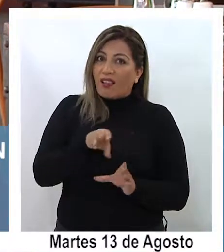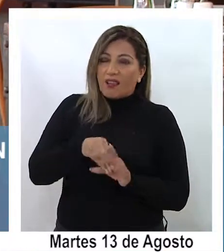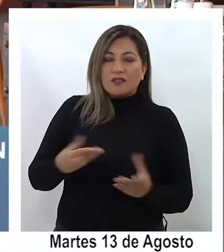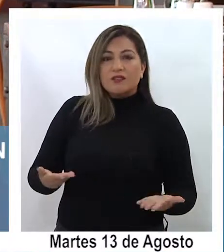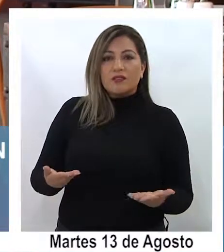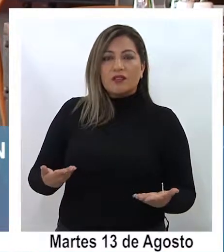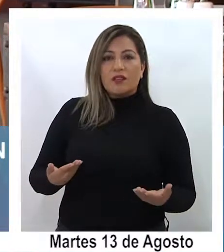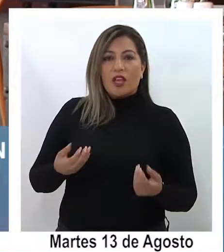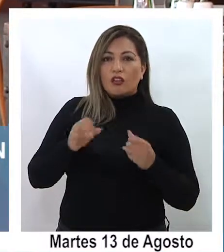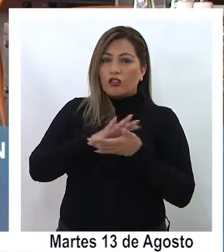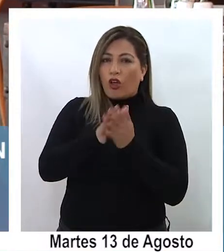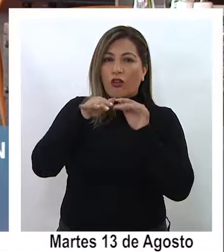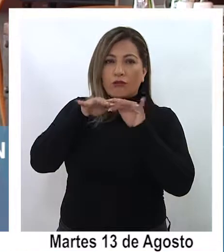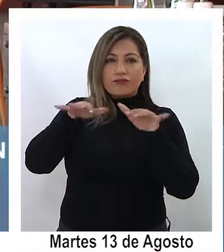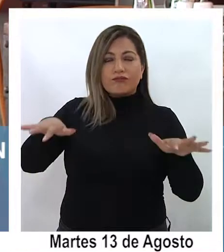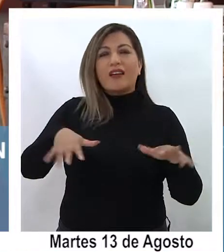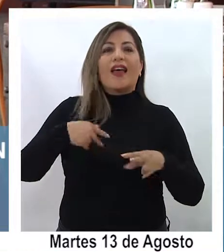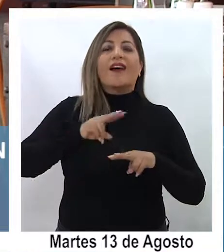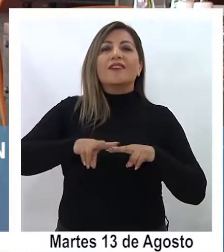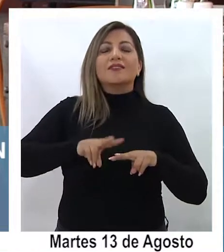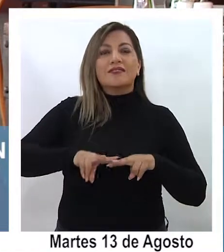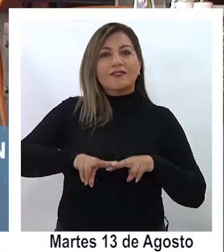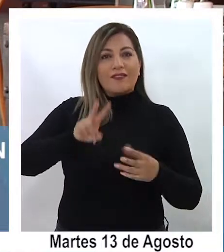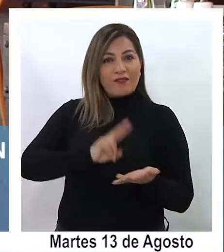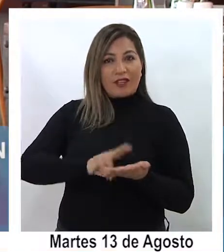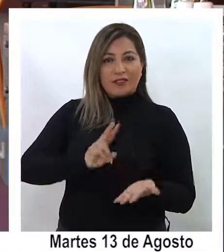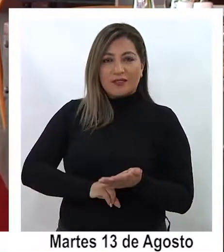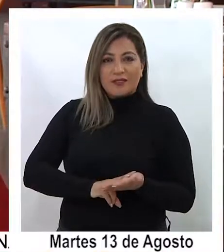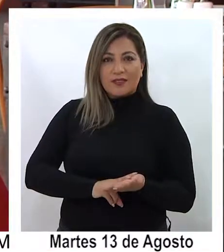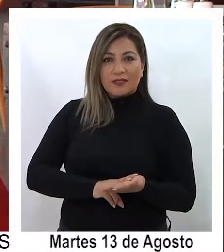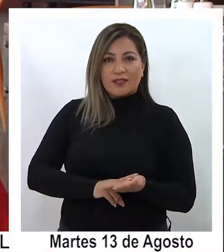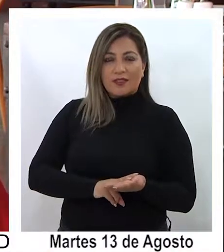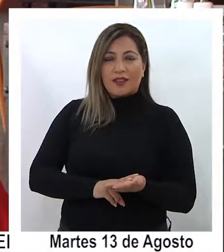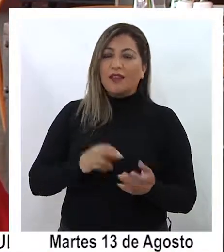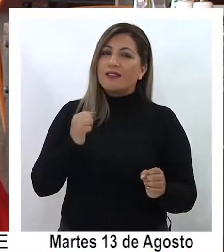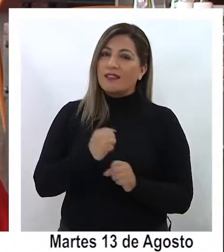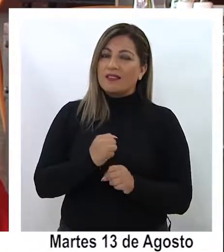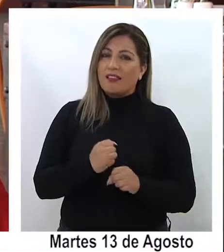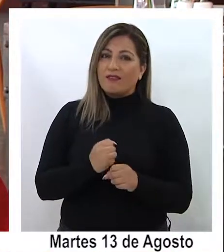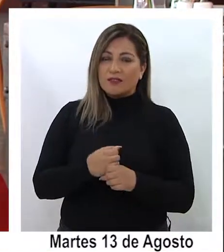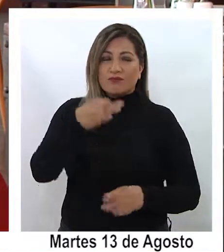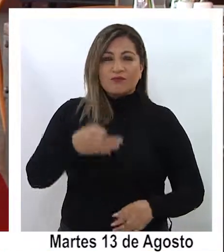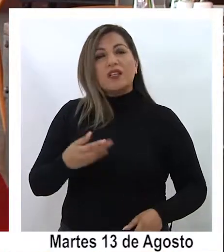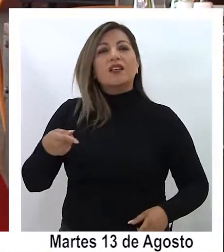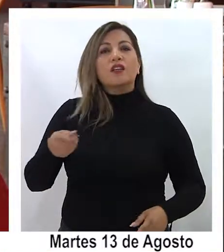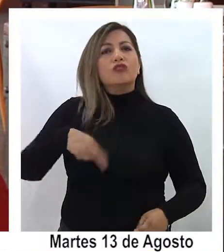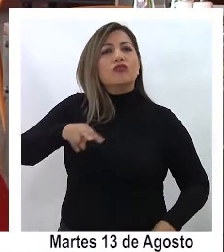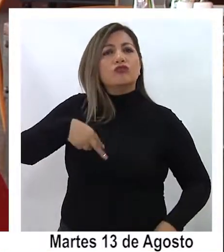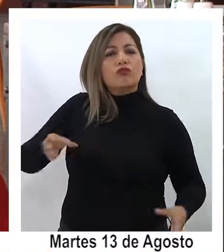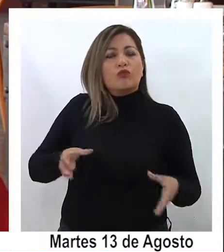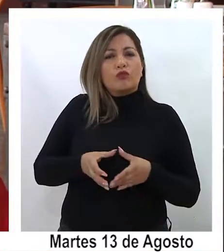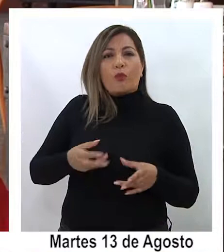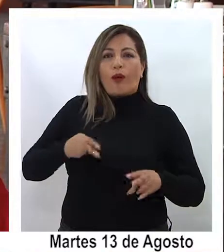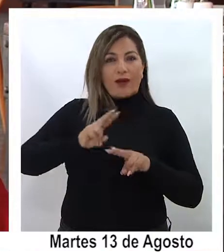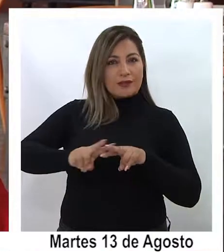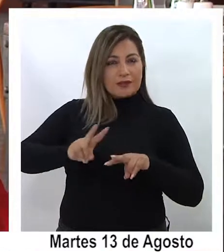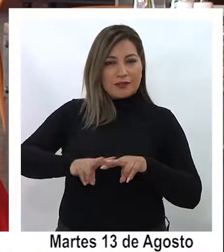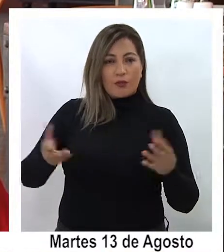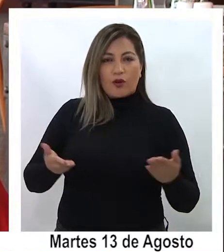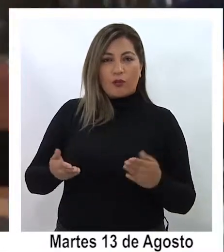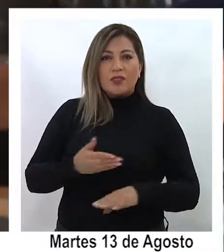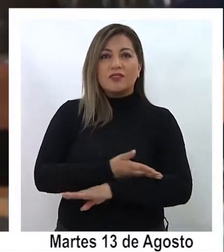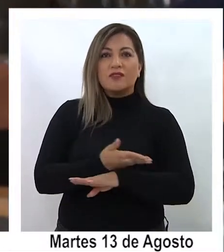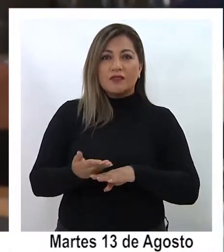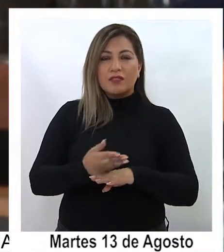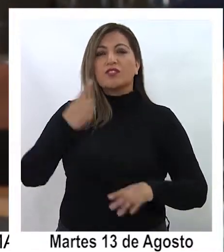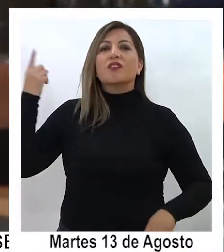en concreto o poder hacer realidad en líneas de acción concreta y por lo tanto lo que hacemos en este caso a través del